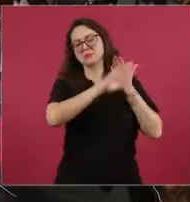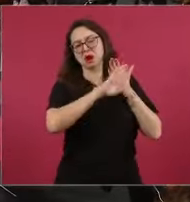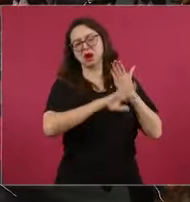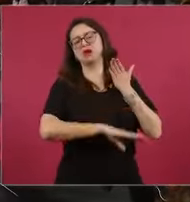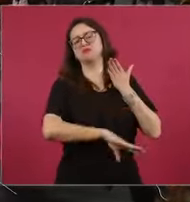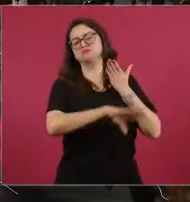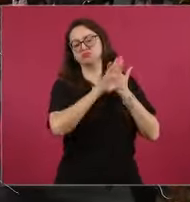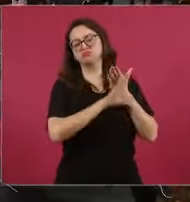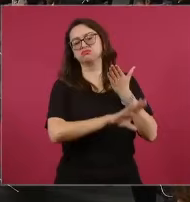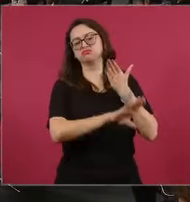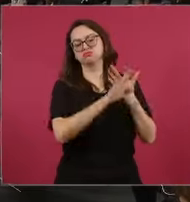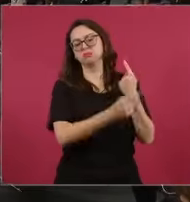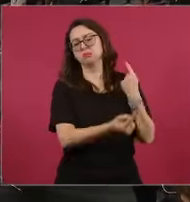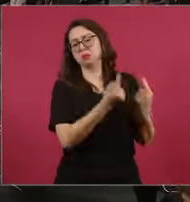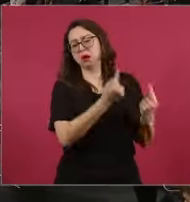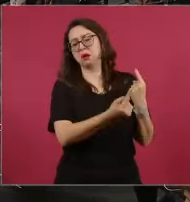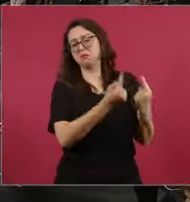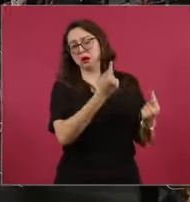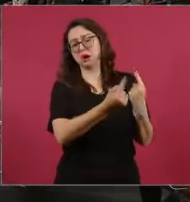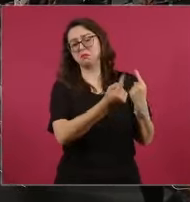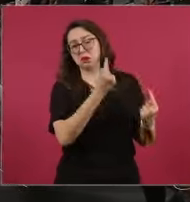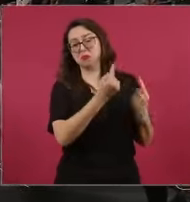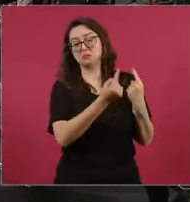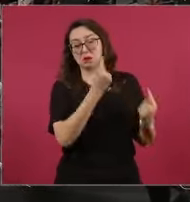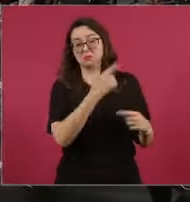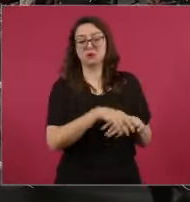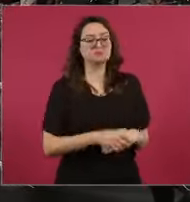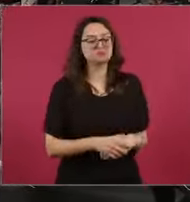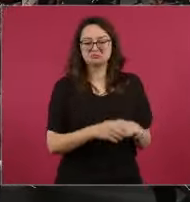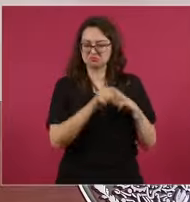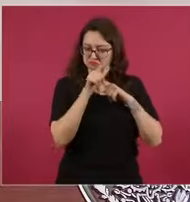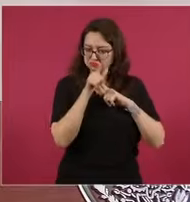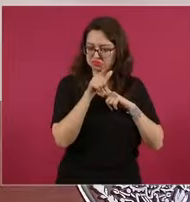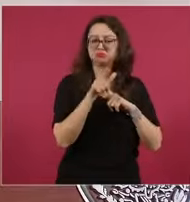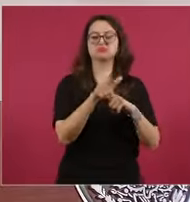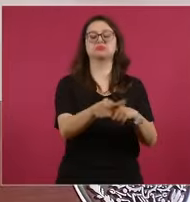de insultos y Loret va a seguir.